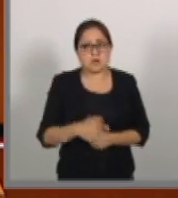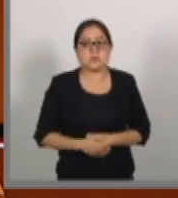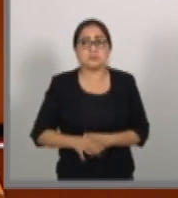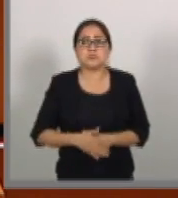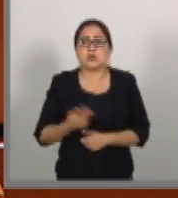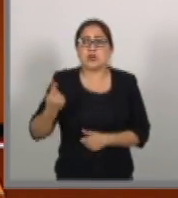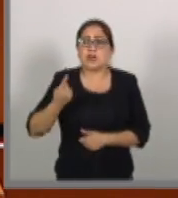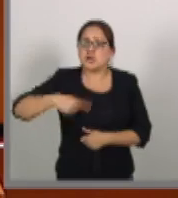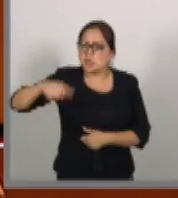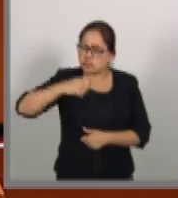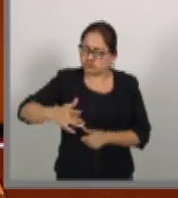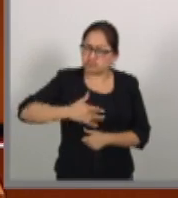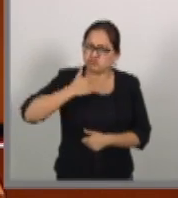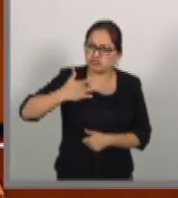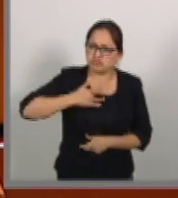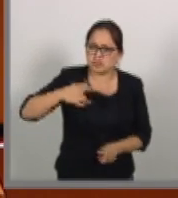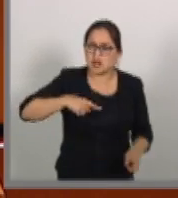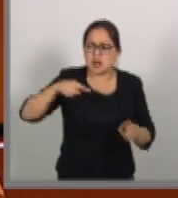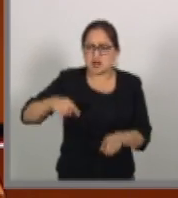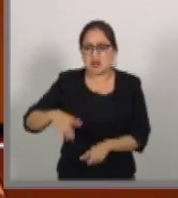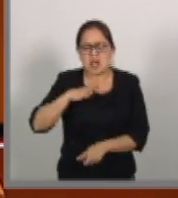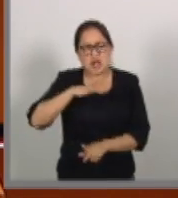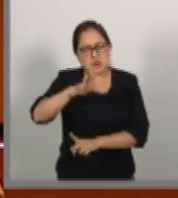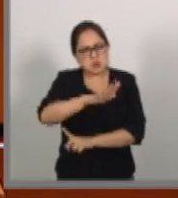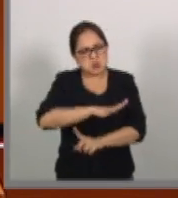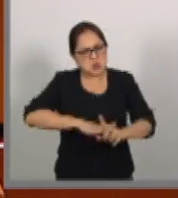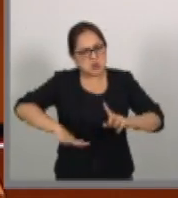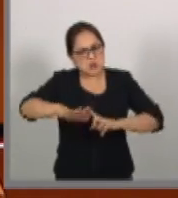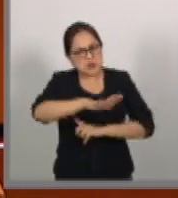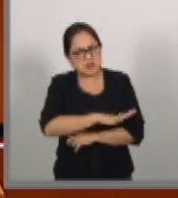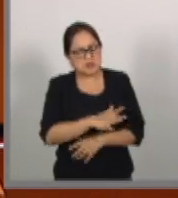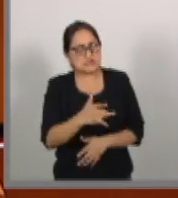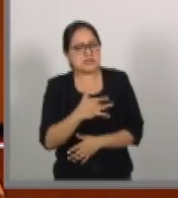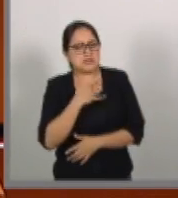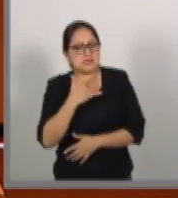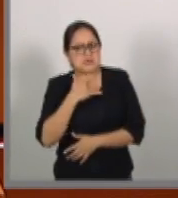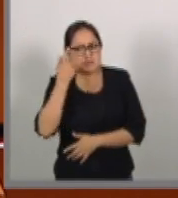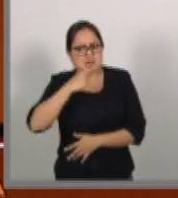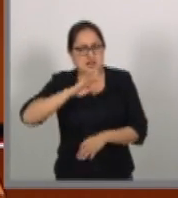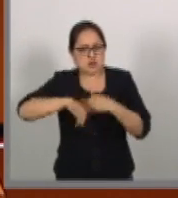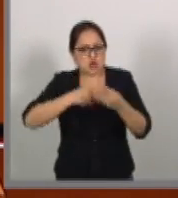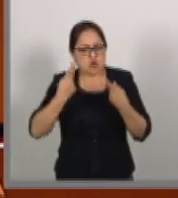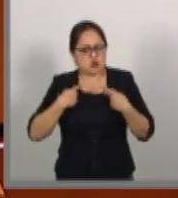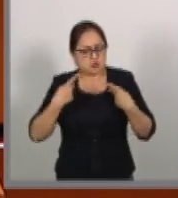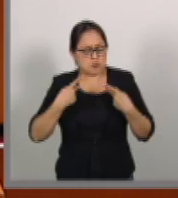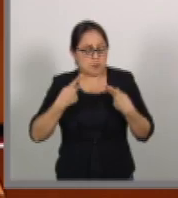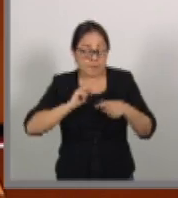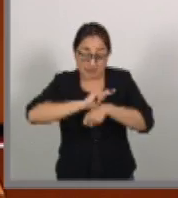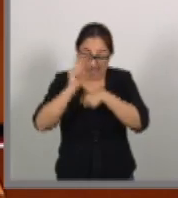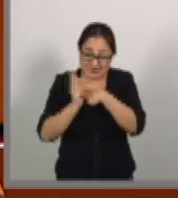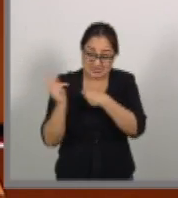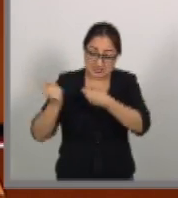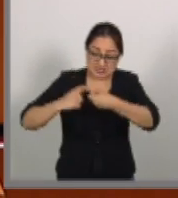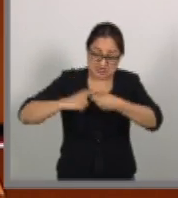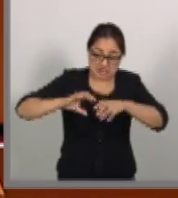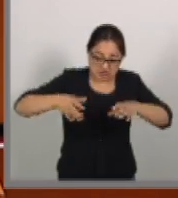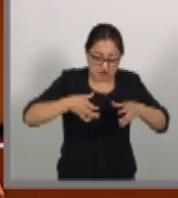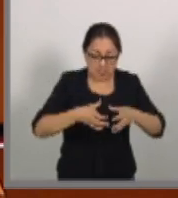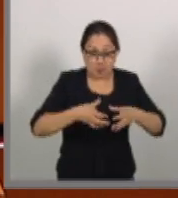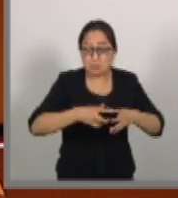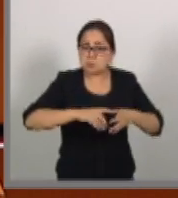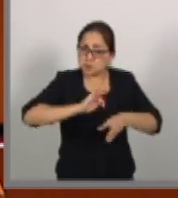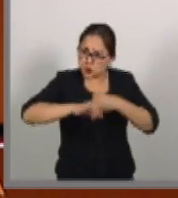encontramos en él un contexto para todos los países que participan en este concierto